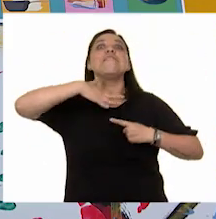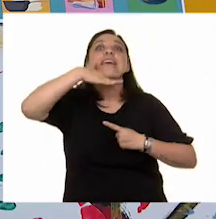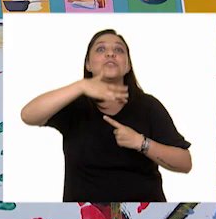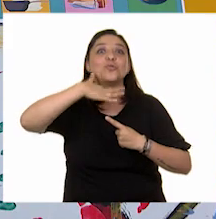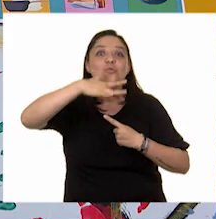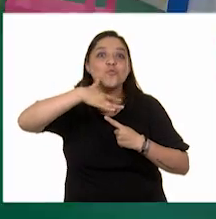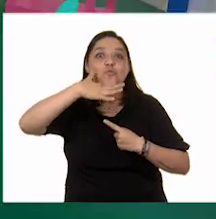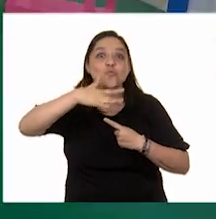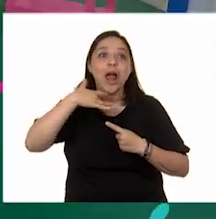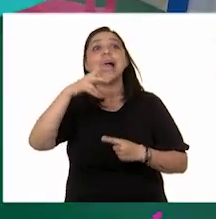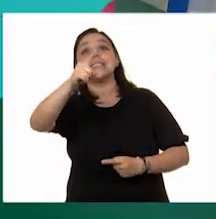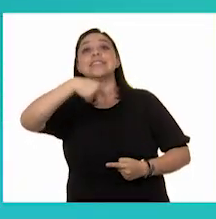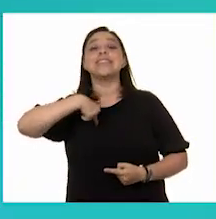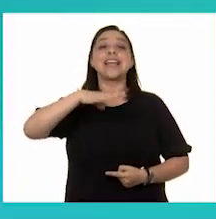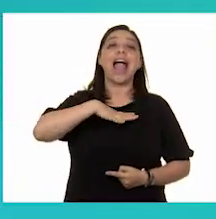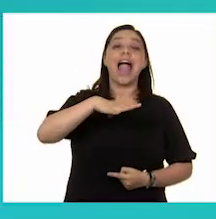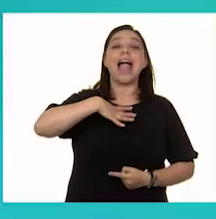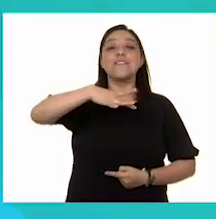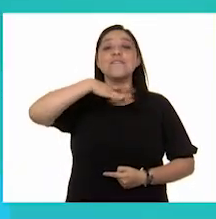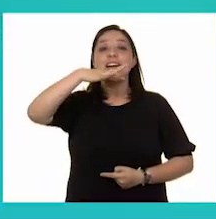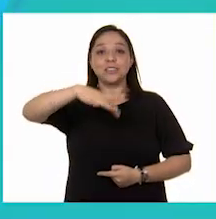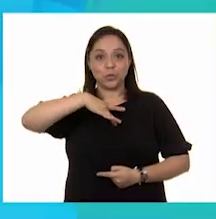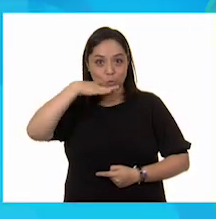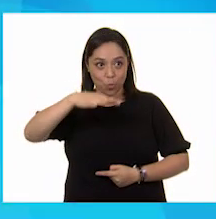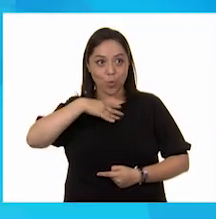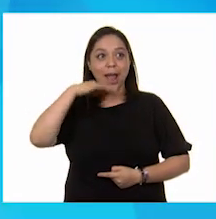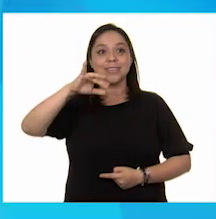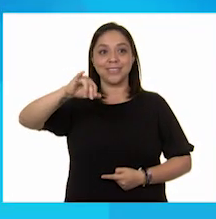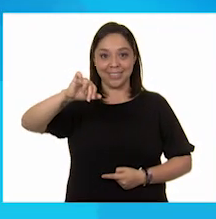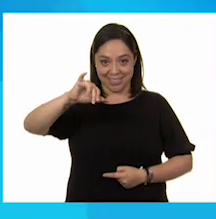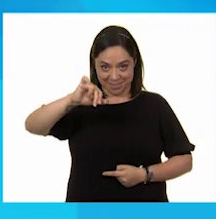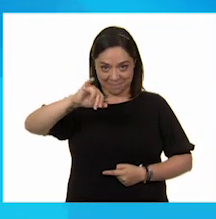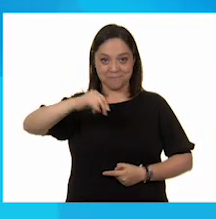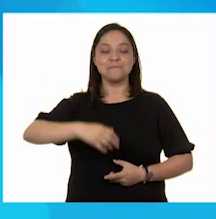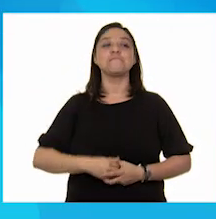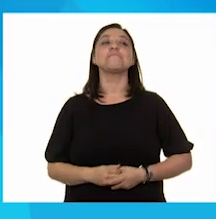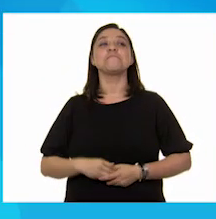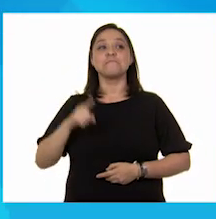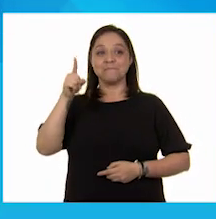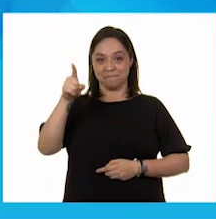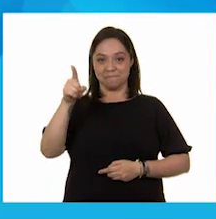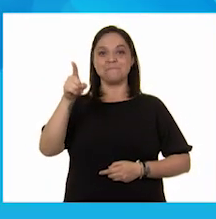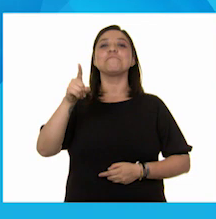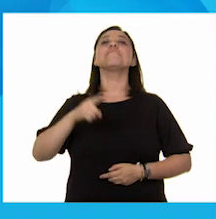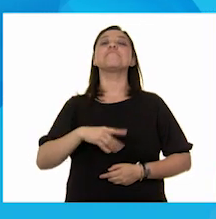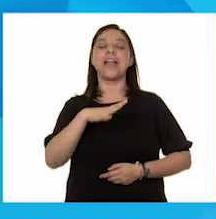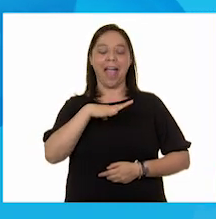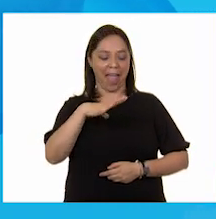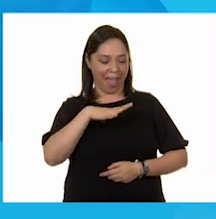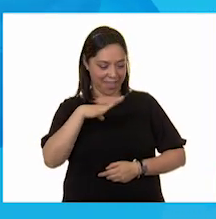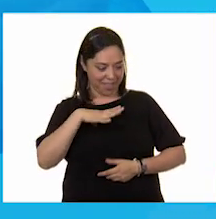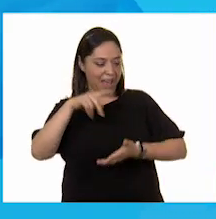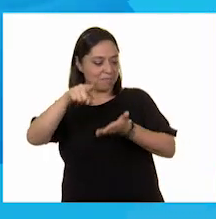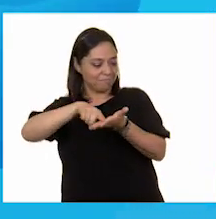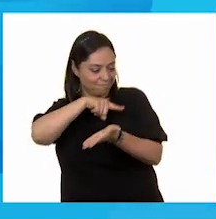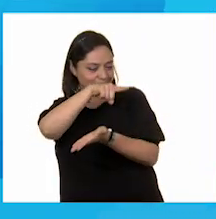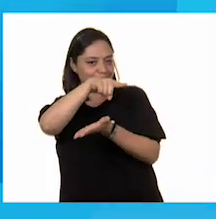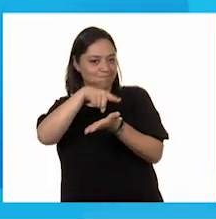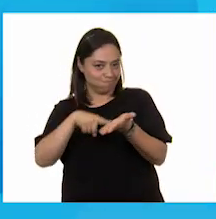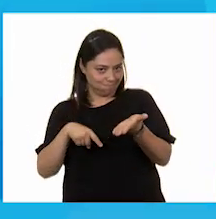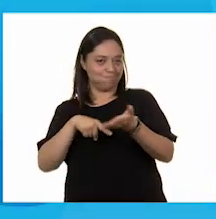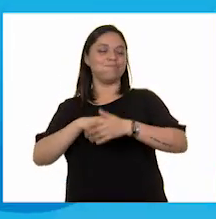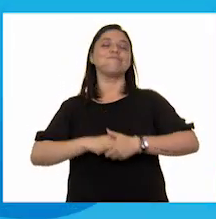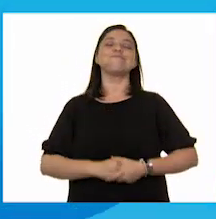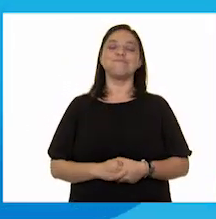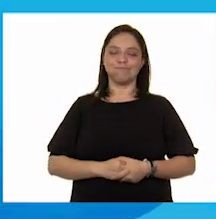¡Sí, sí, la tengo, la tengo! Cierto, Panchito. Aquí está la marca que te voy a poner. Aquí está. Muy bien.